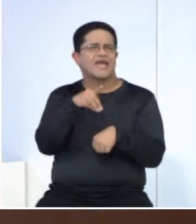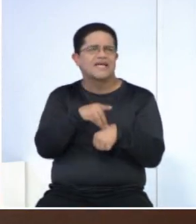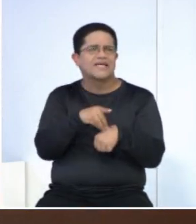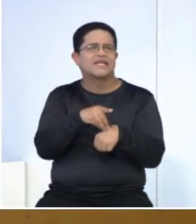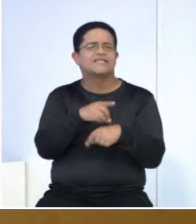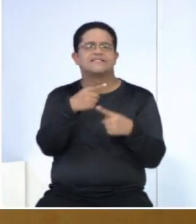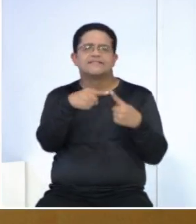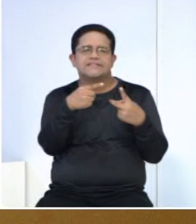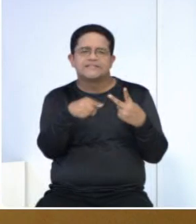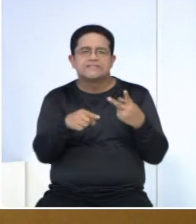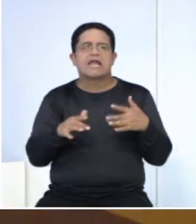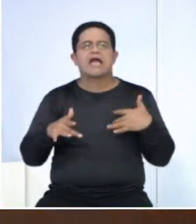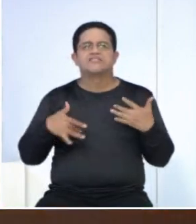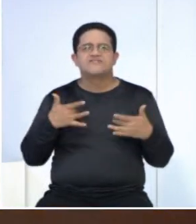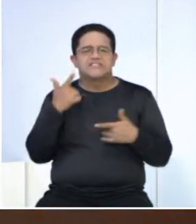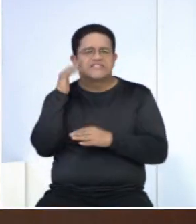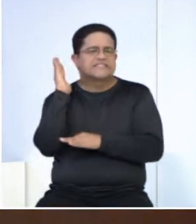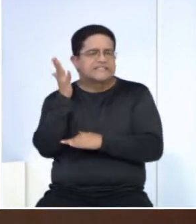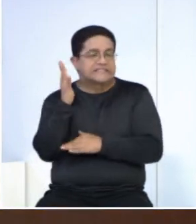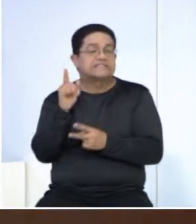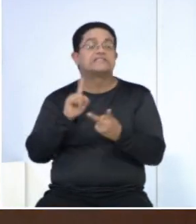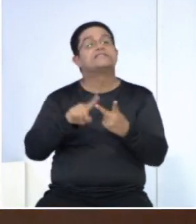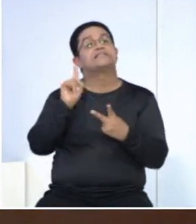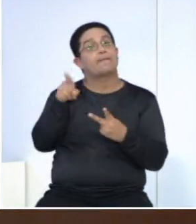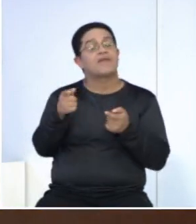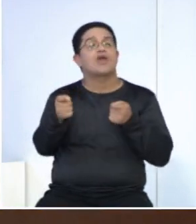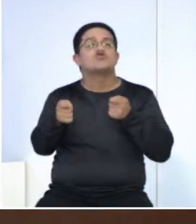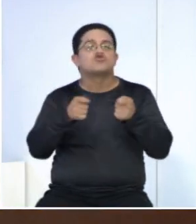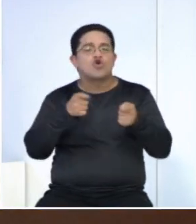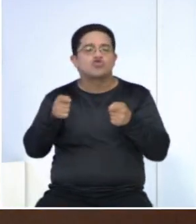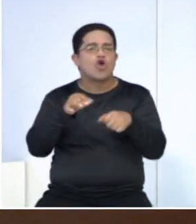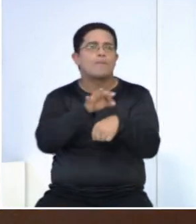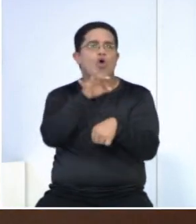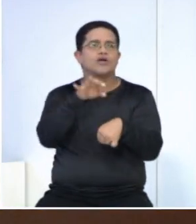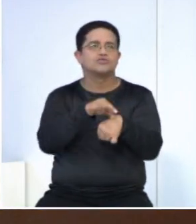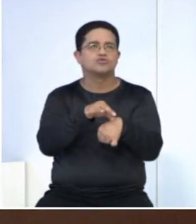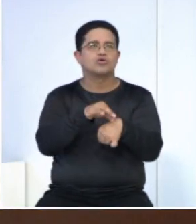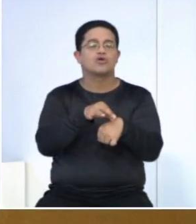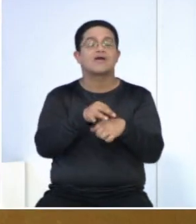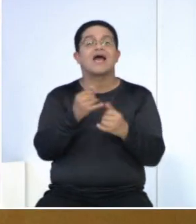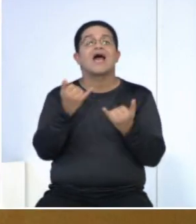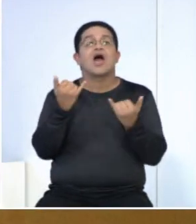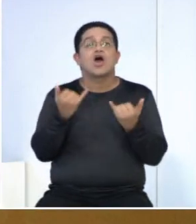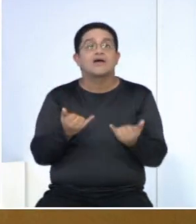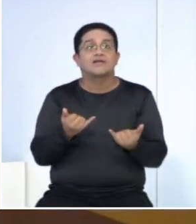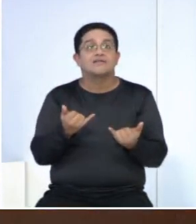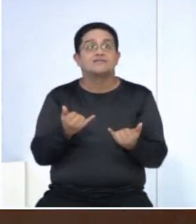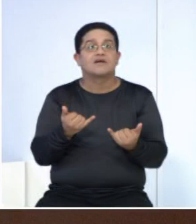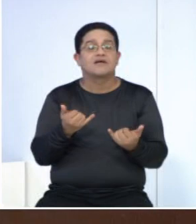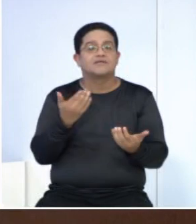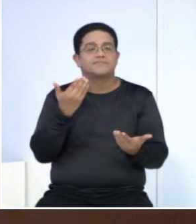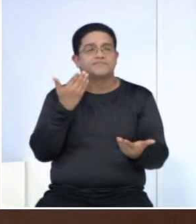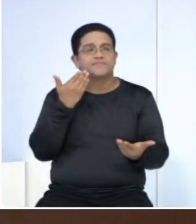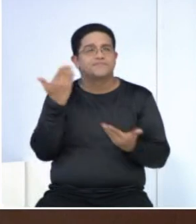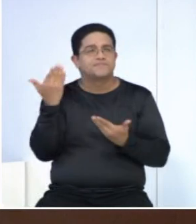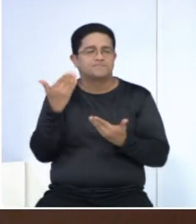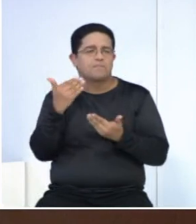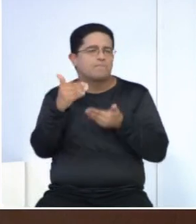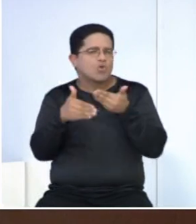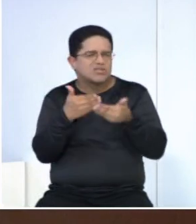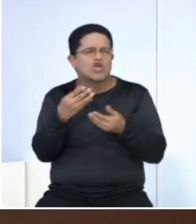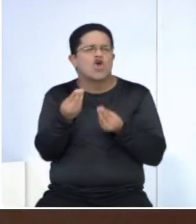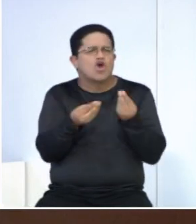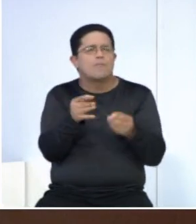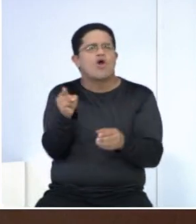diferentes actividades para el control del vector. En esta oportunidad vamos a revisar junto a el proceso de